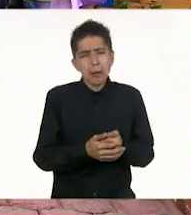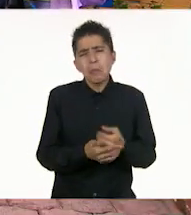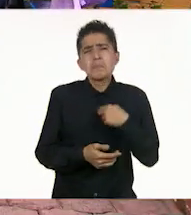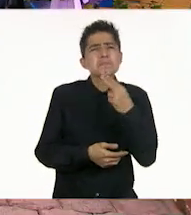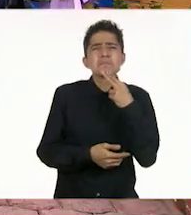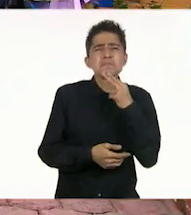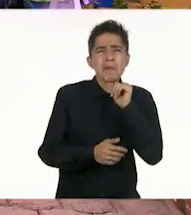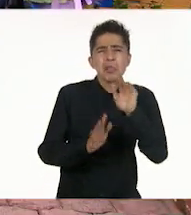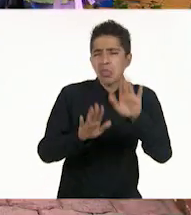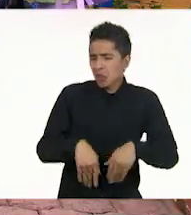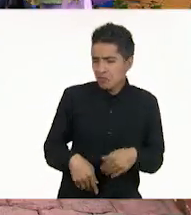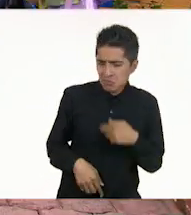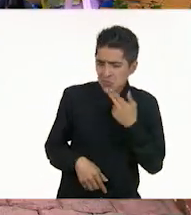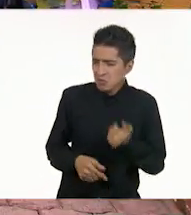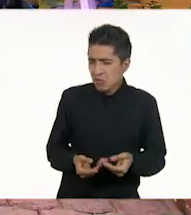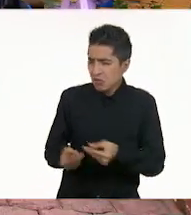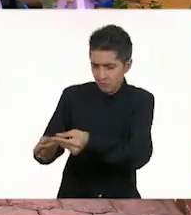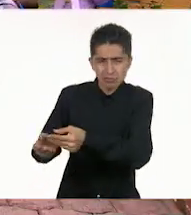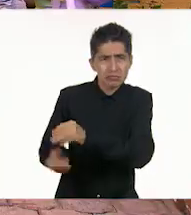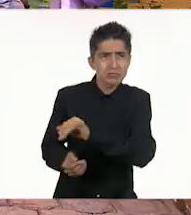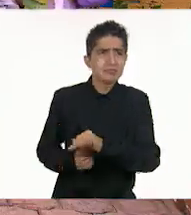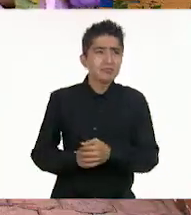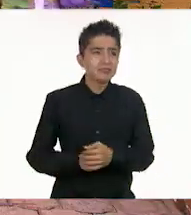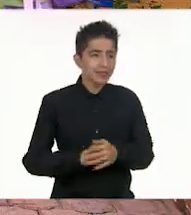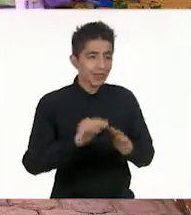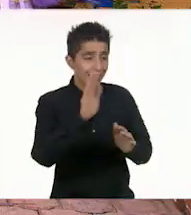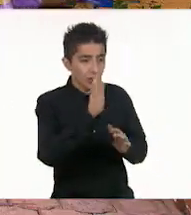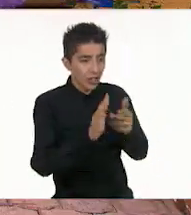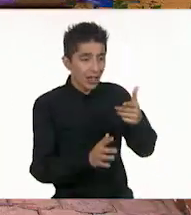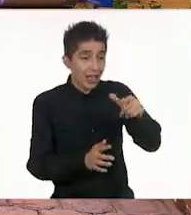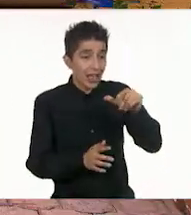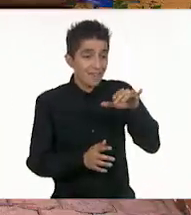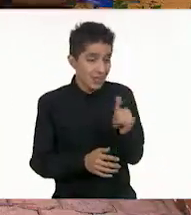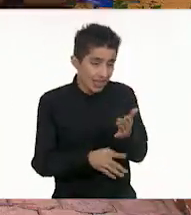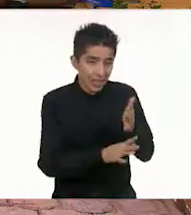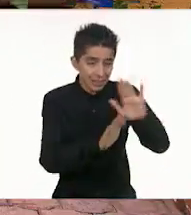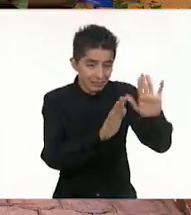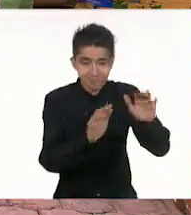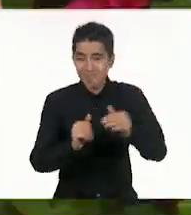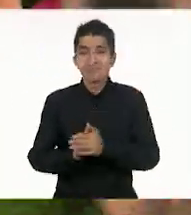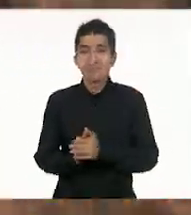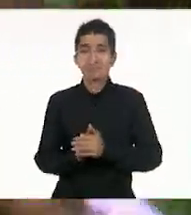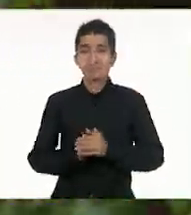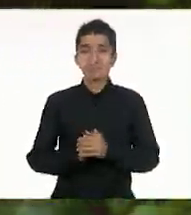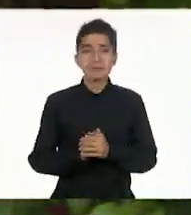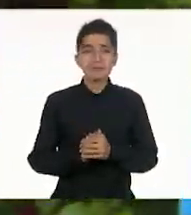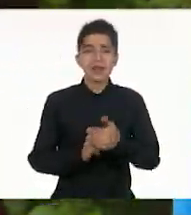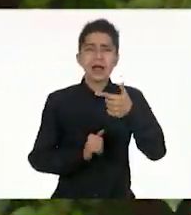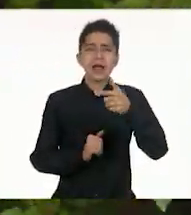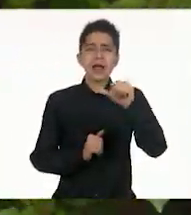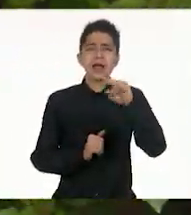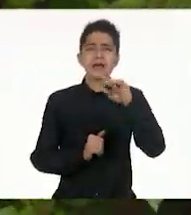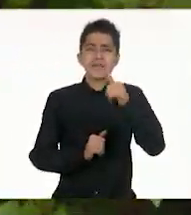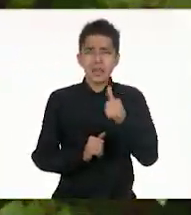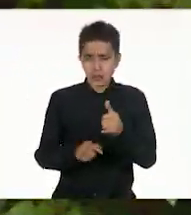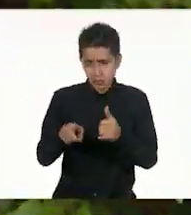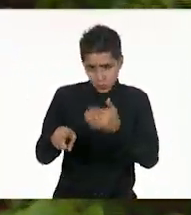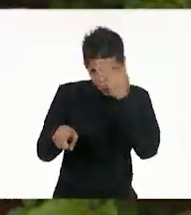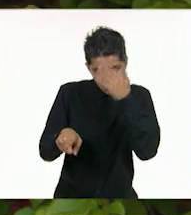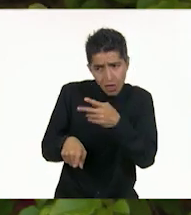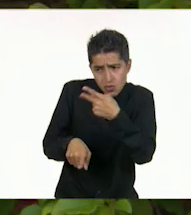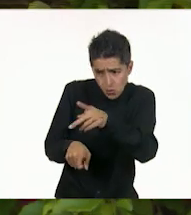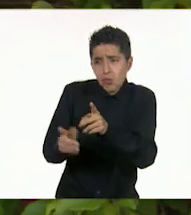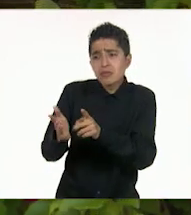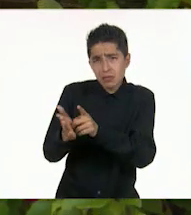me sirve. Gracias. Adiós. Bueno, adiós, Gaby. Yo también ya me voy. Adiós. Gaby, ¿sabías que tienes el